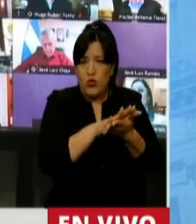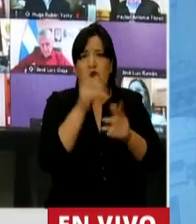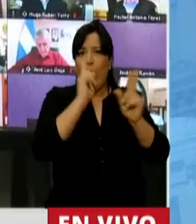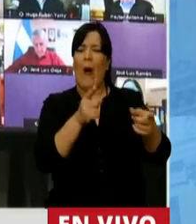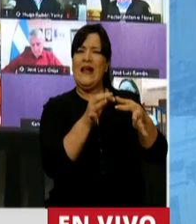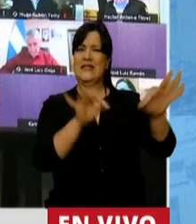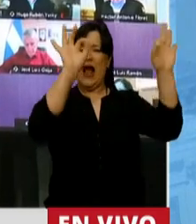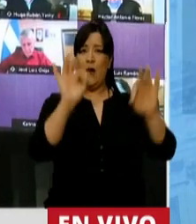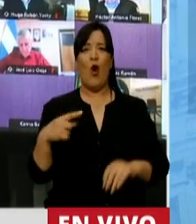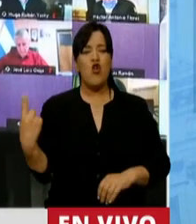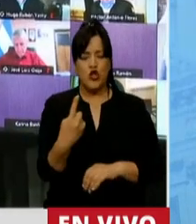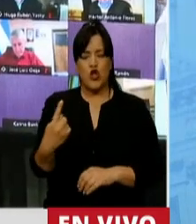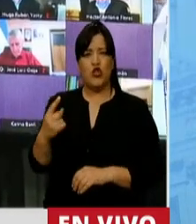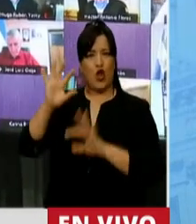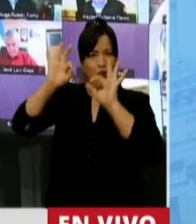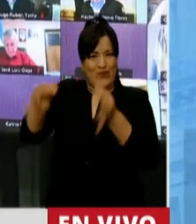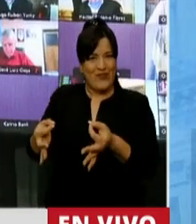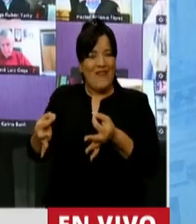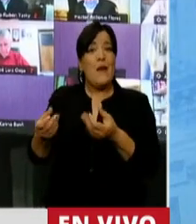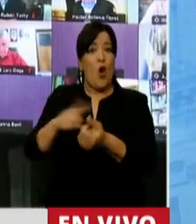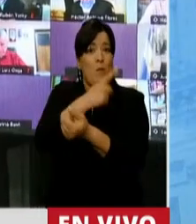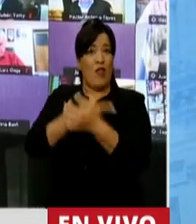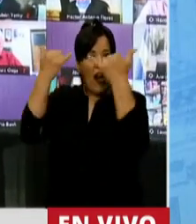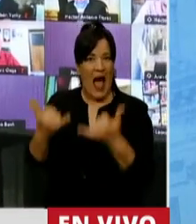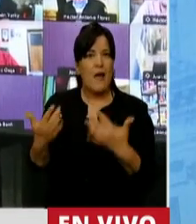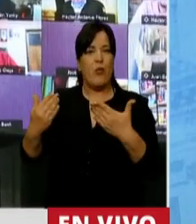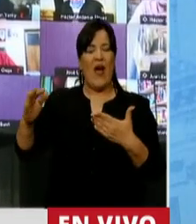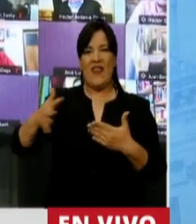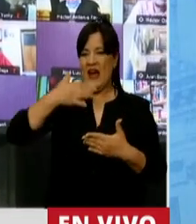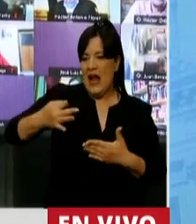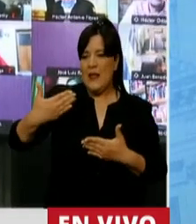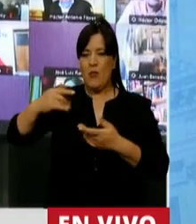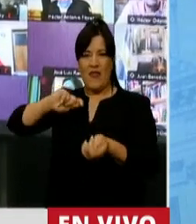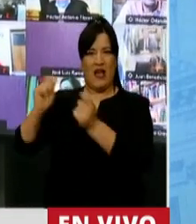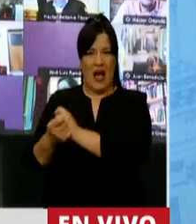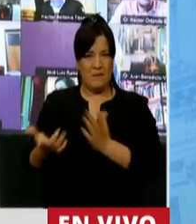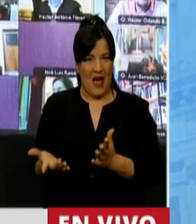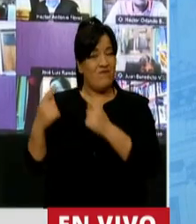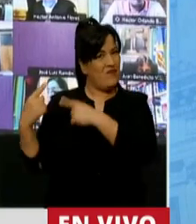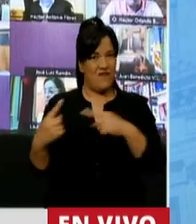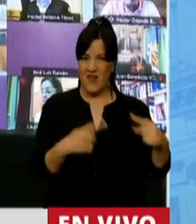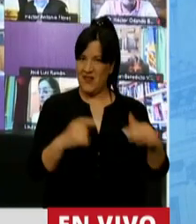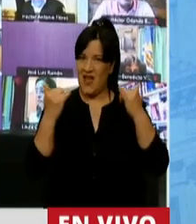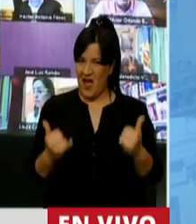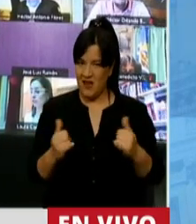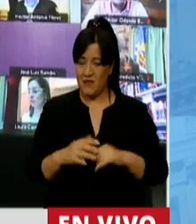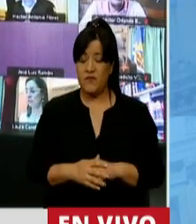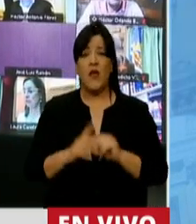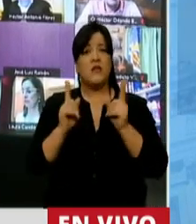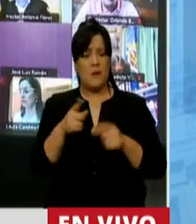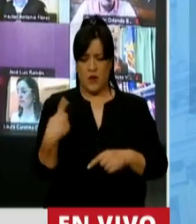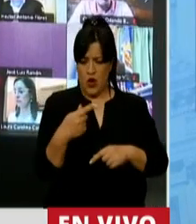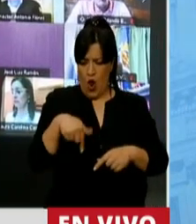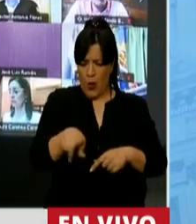una herramienta que nos permite transformar la realidad. Y para colmo, ya estamos dentro de